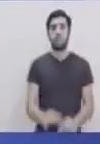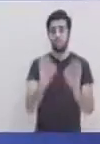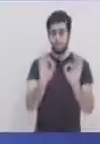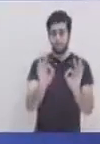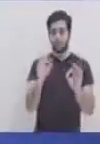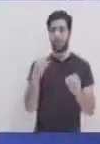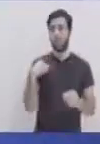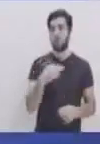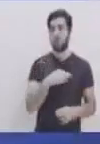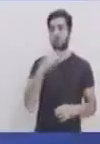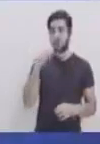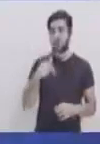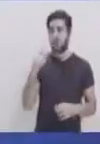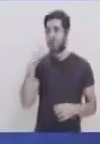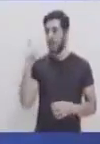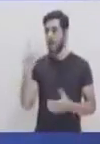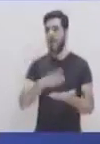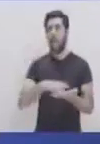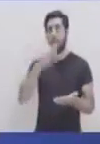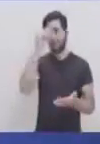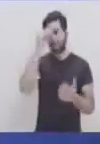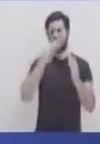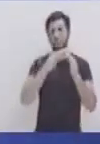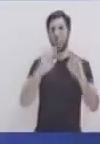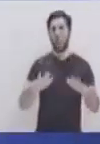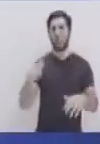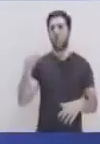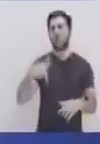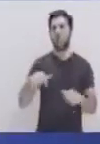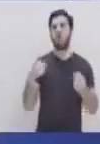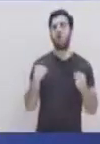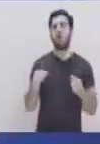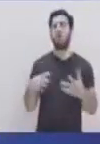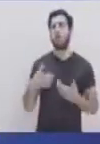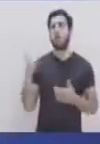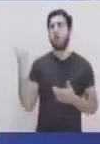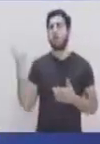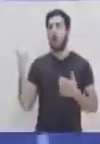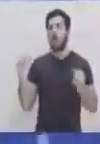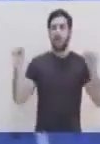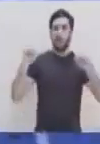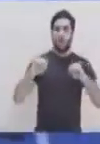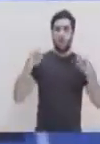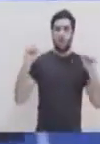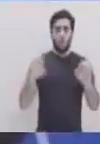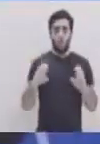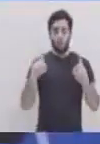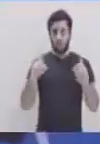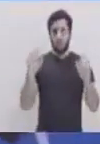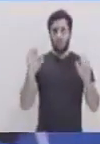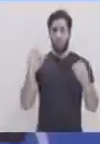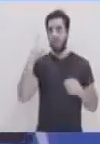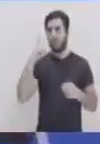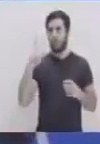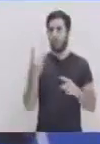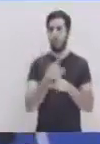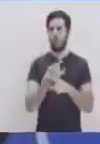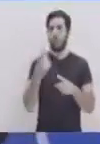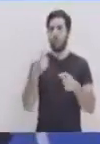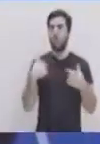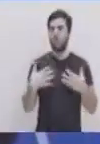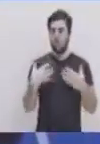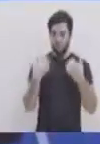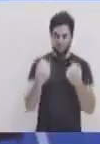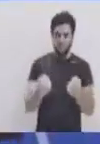bien chicos nos encontramos en el segmento aprendo en casa el día de hoy vamos a hacer lo que es un condicionamiento físico donde vamos a encontrar